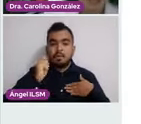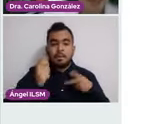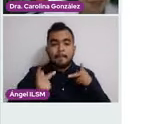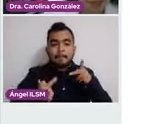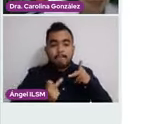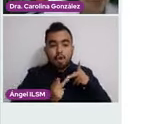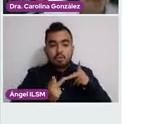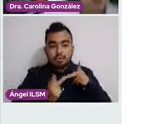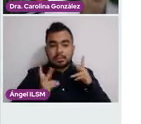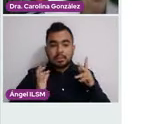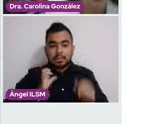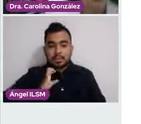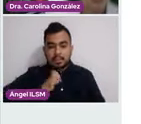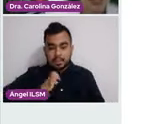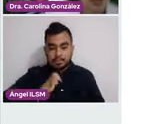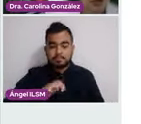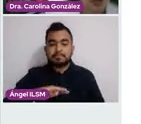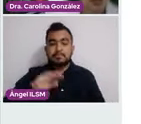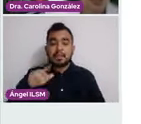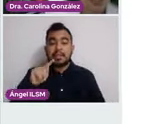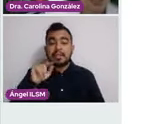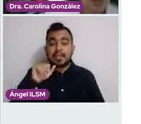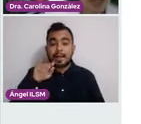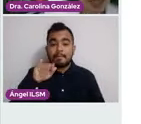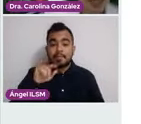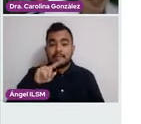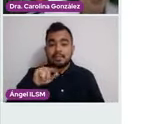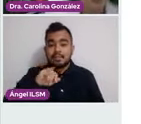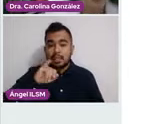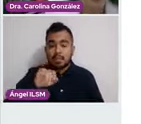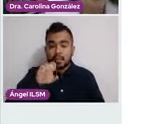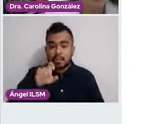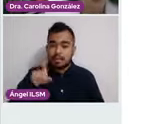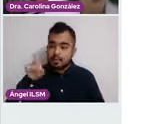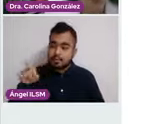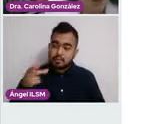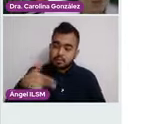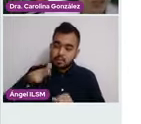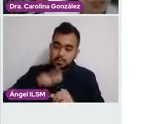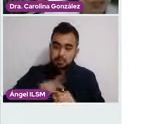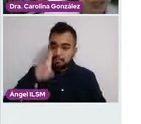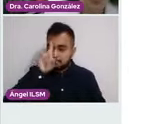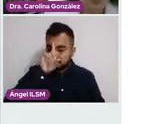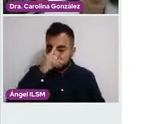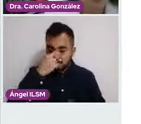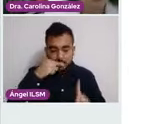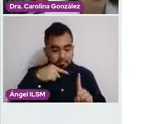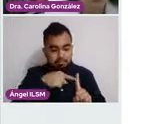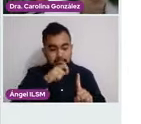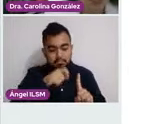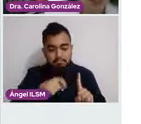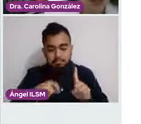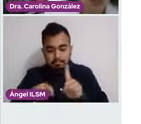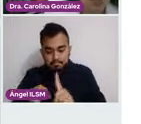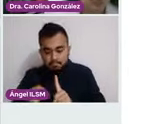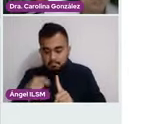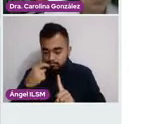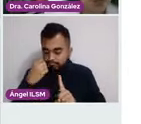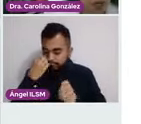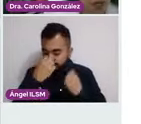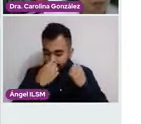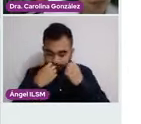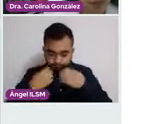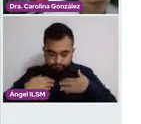El tamizaje, los servicios de salud, nos van a recomendar incluir a la paciente para que se realice una exploración